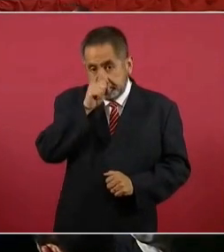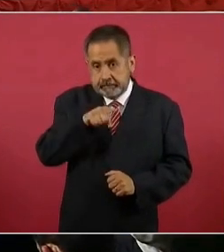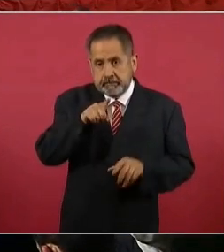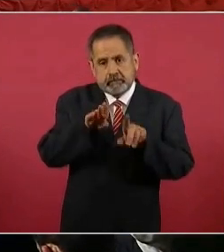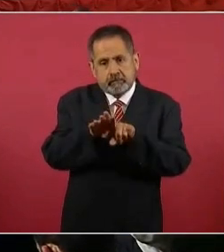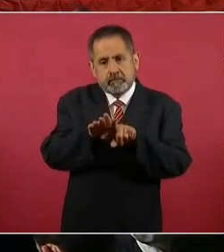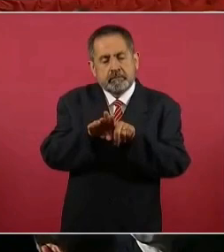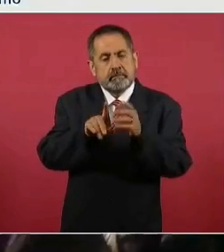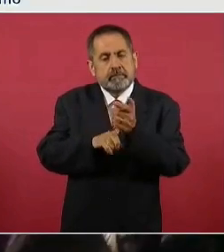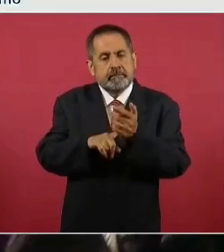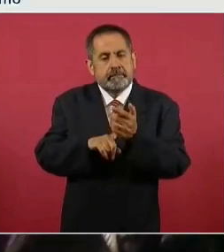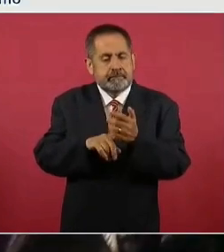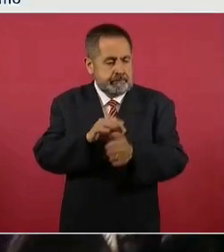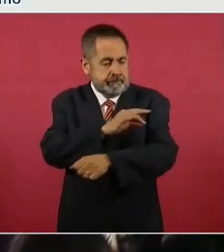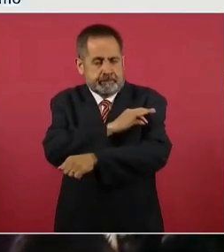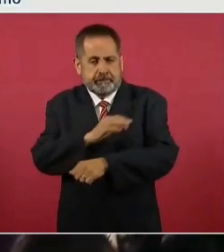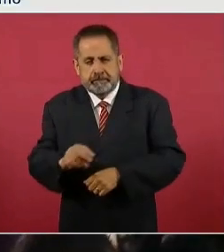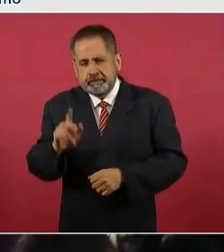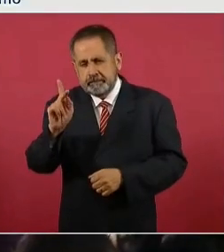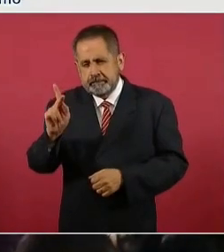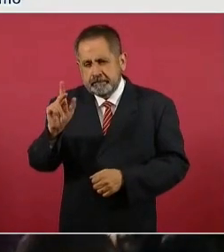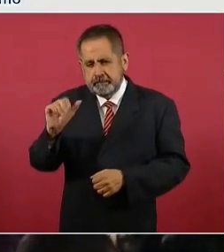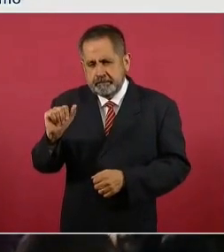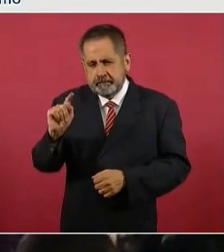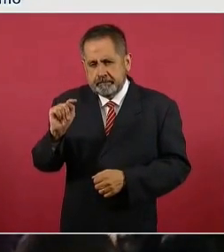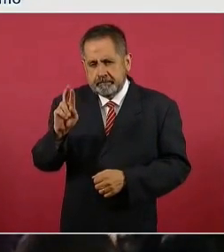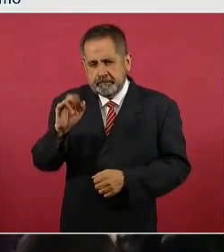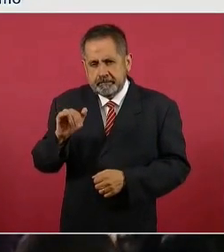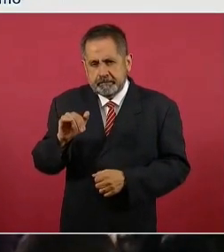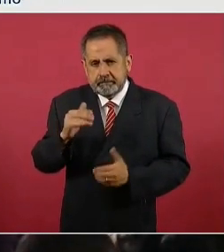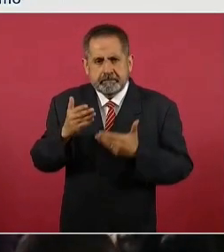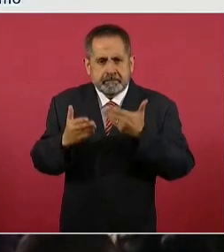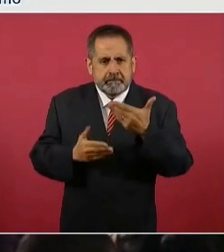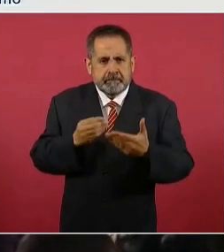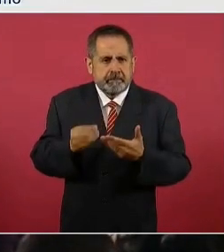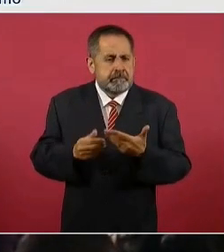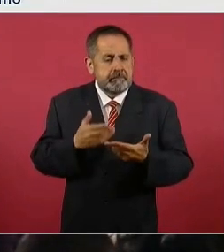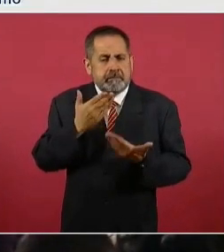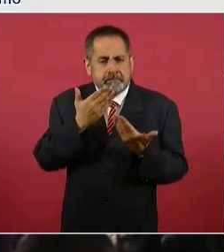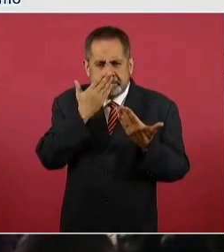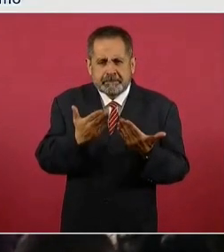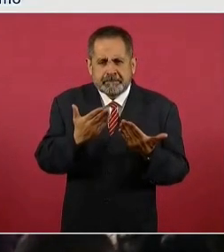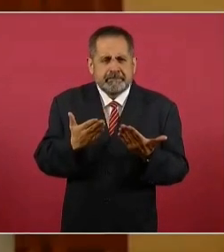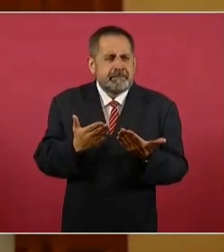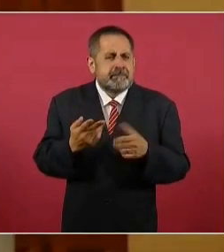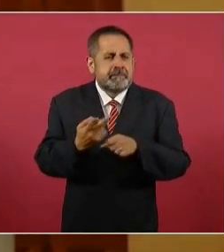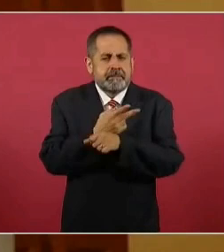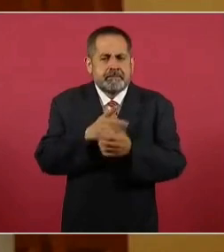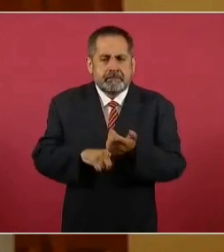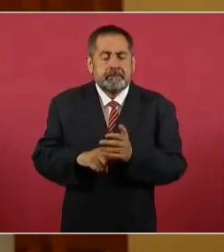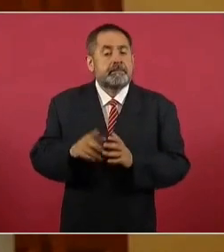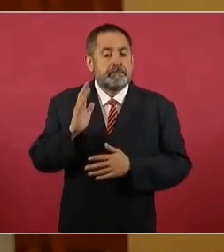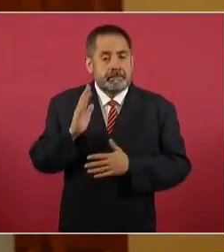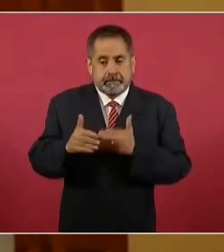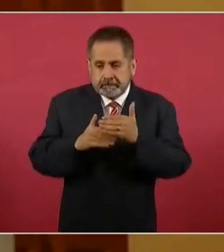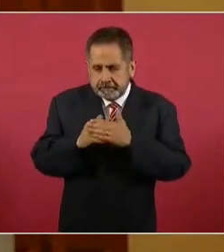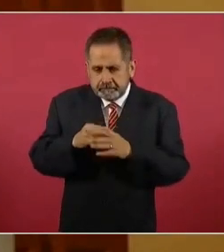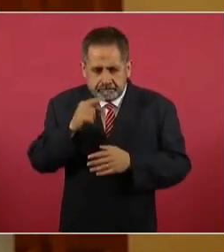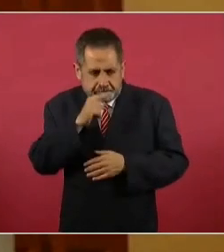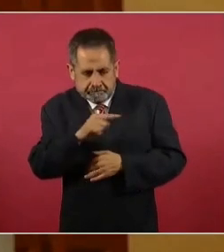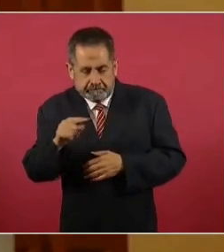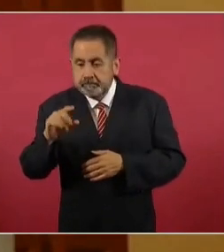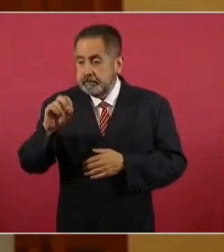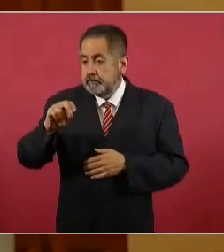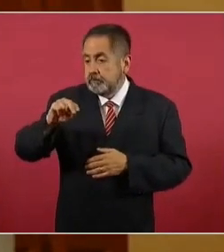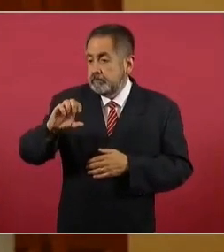¿qué es lo que hemos avanzado? Gracias a una convocatoria que hizo el CONACYT y localizó los desarrollos y capacidades